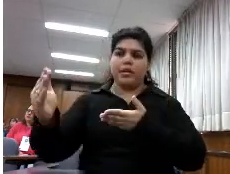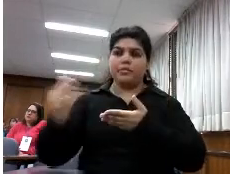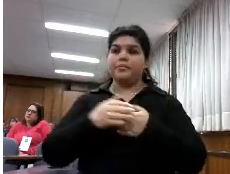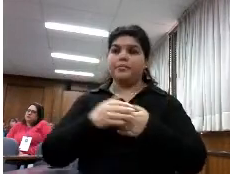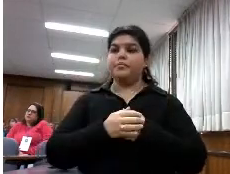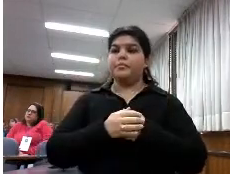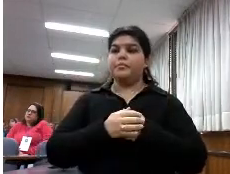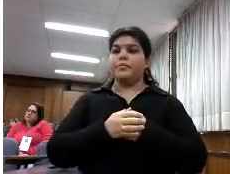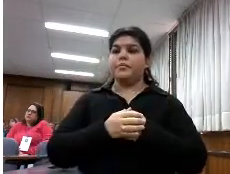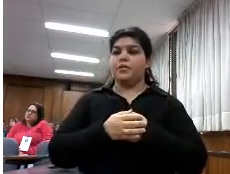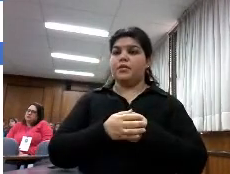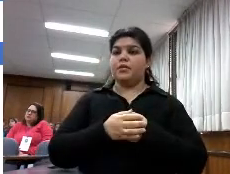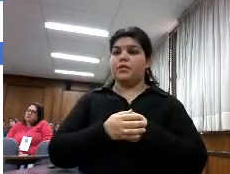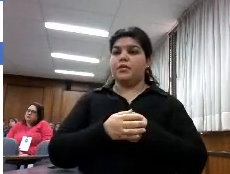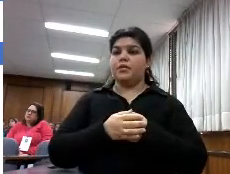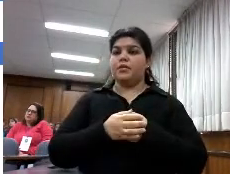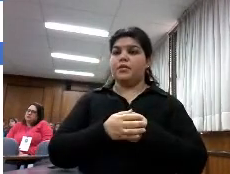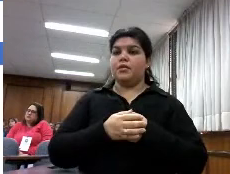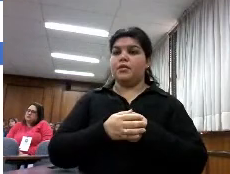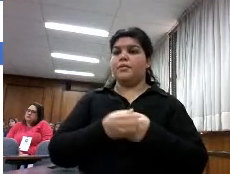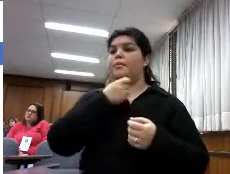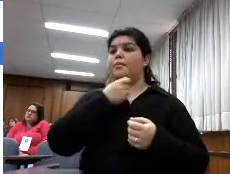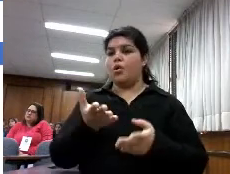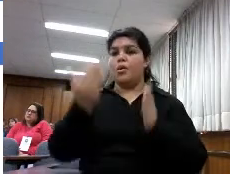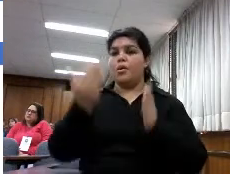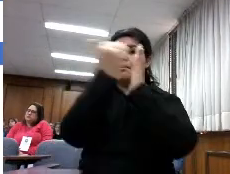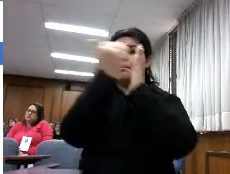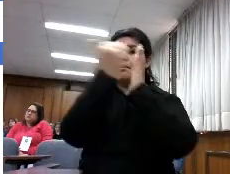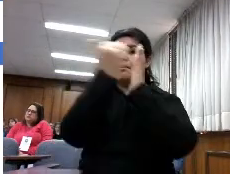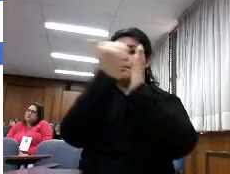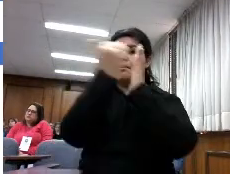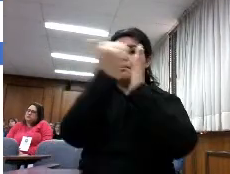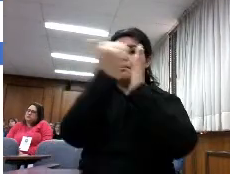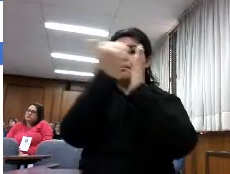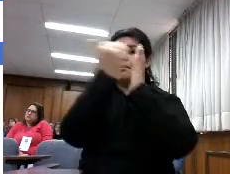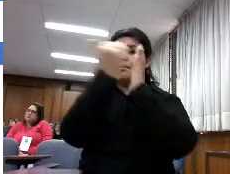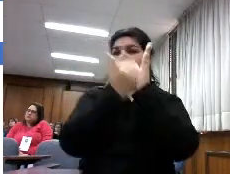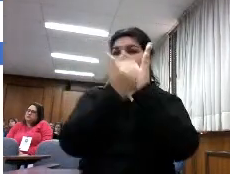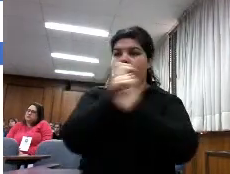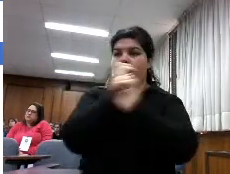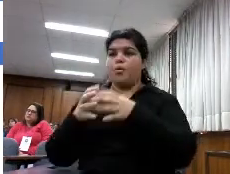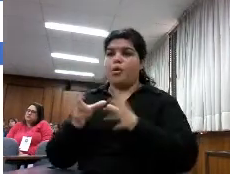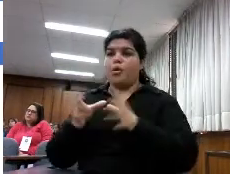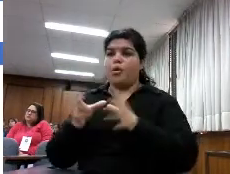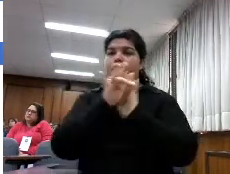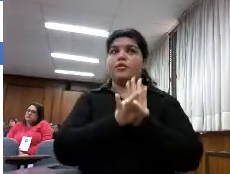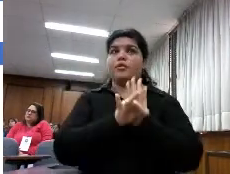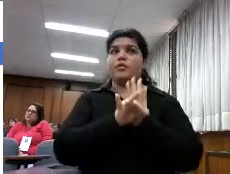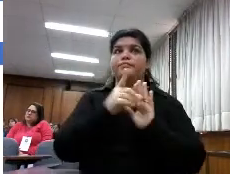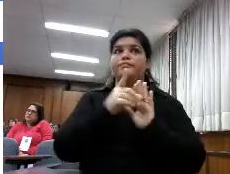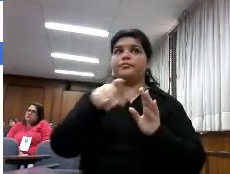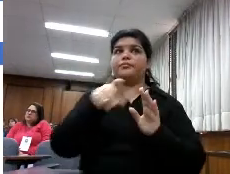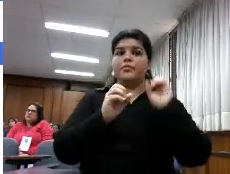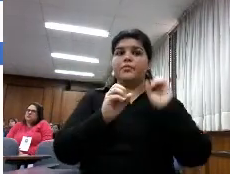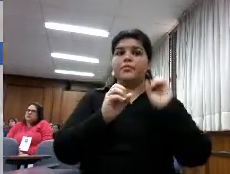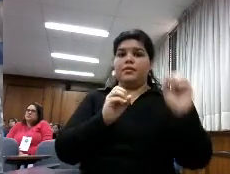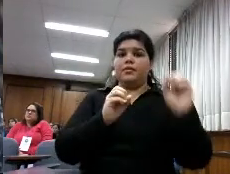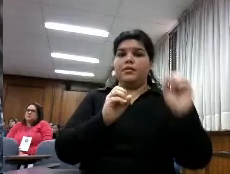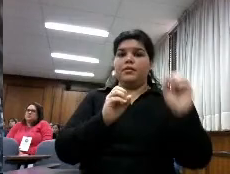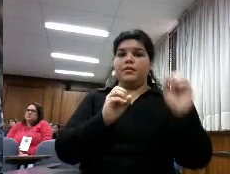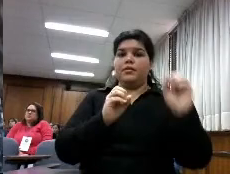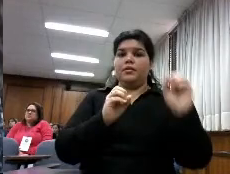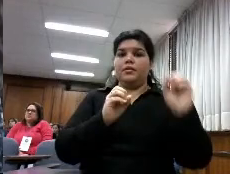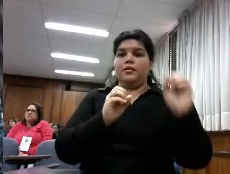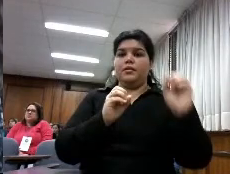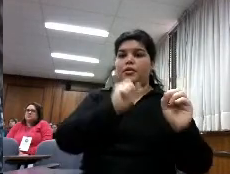datos en bruto para que nadie se confundiera yo les pedí esto y ellos se tenían que valorar de cero a cinco puntos